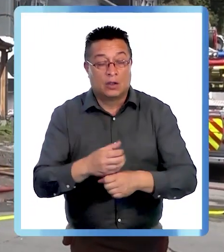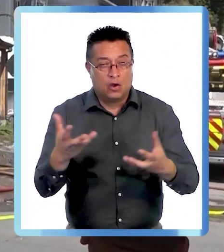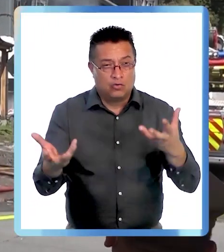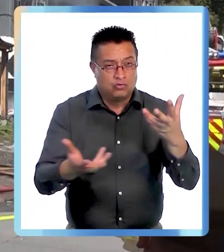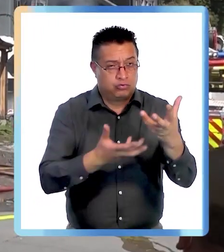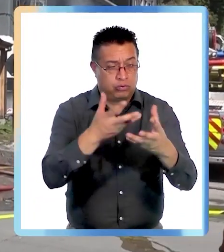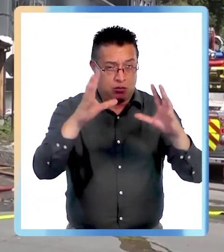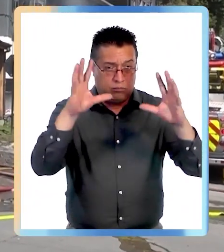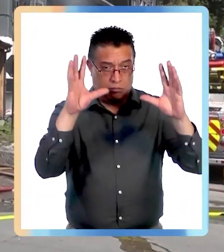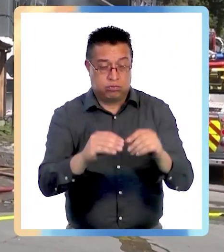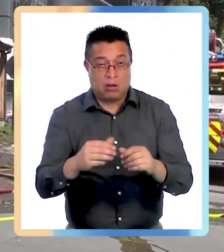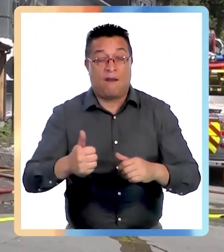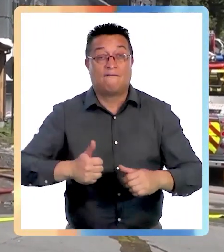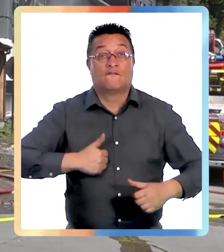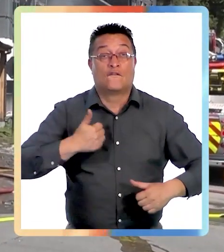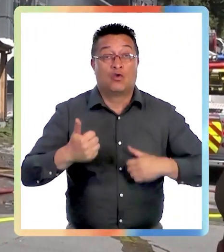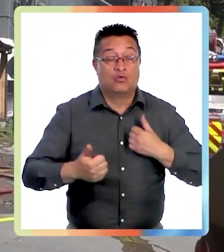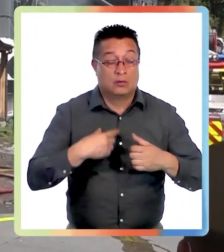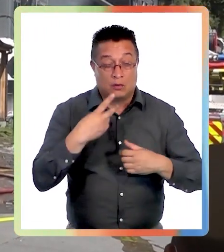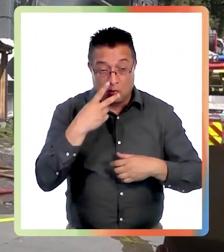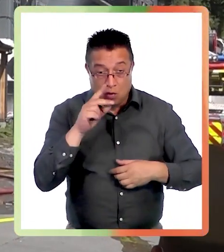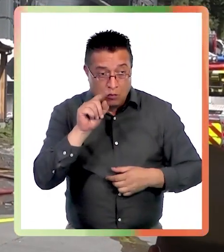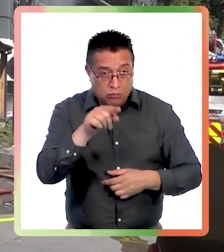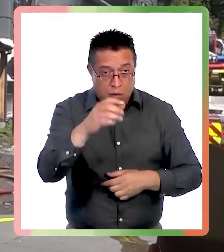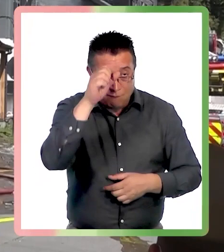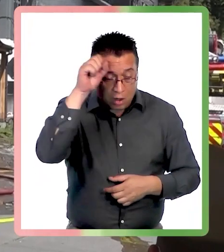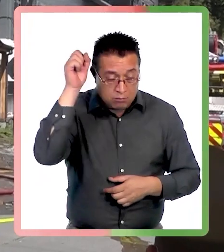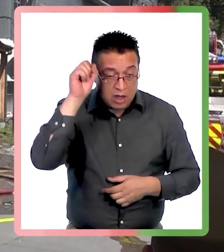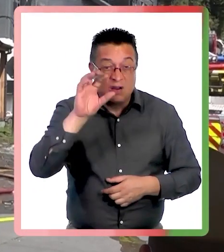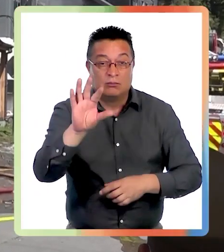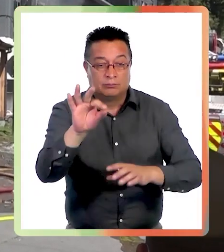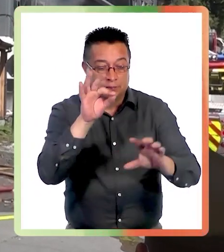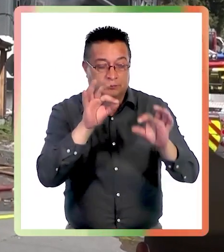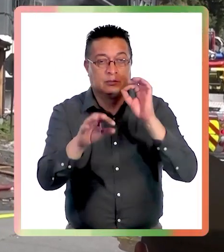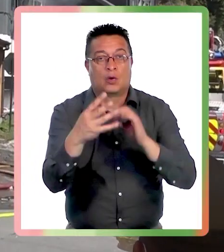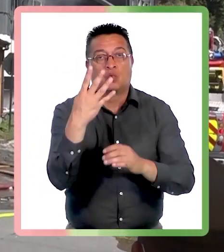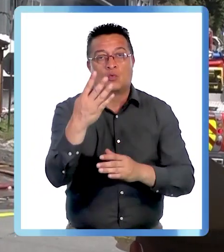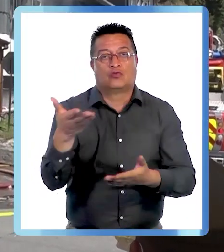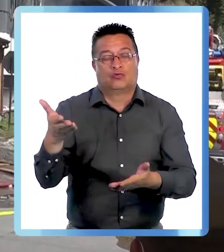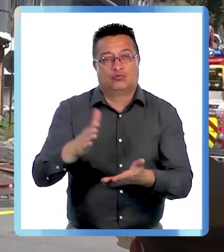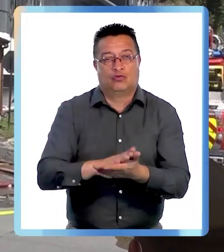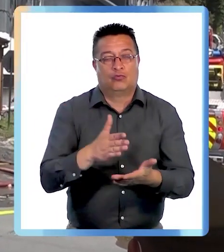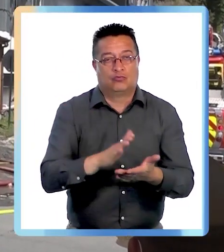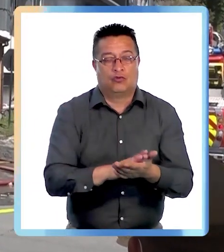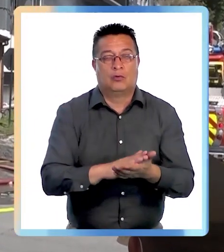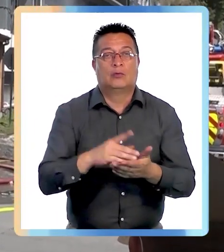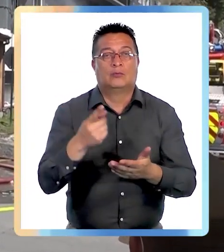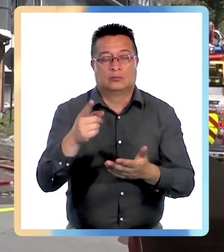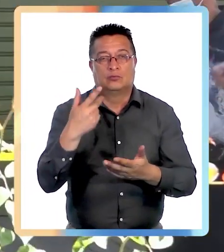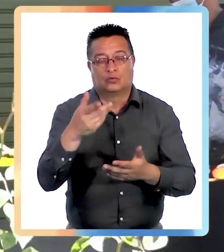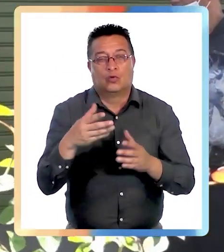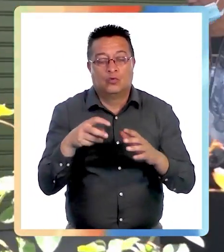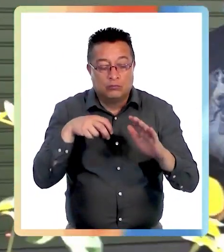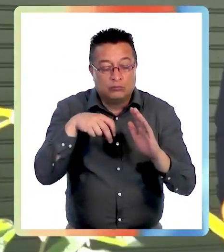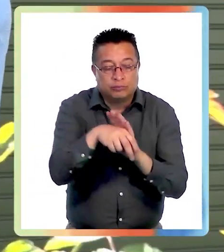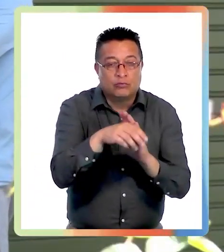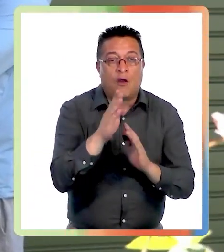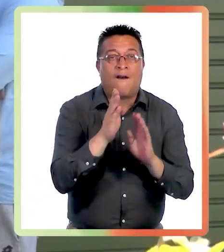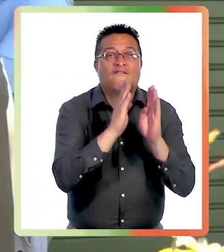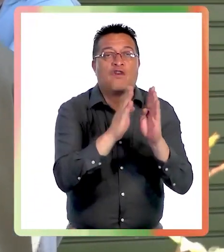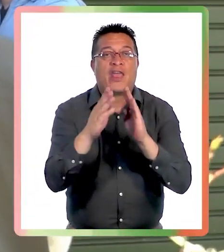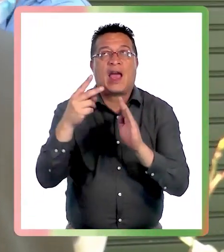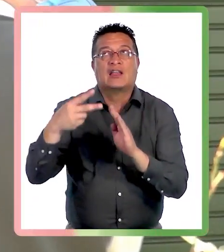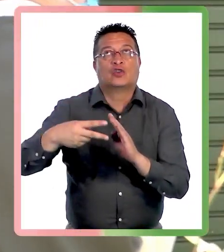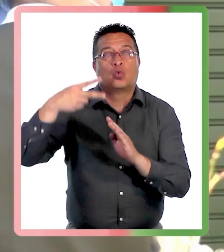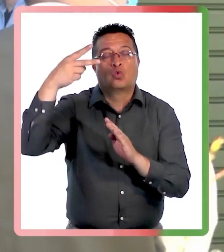labores de extinción del fuego, los voluntarios pudieron encontrar los restos de las cuatro víctimas fatales en una especie de guardilla